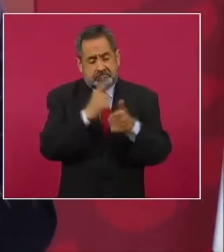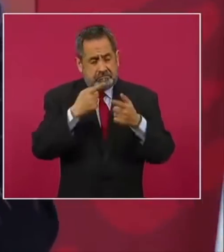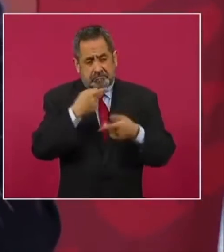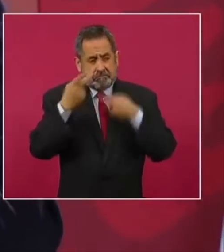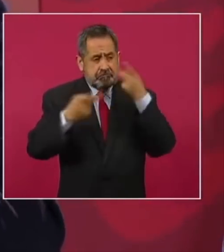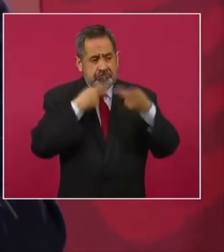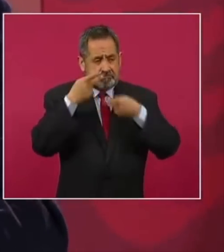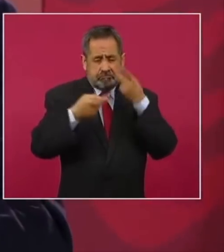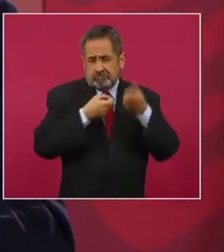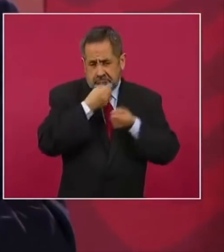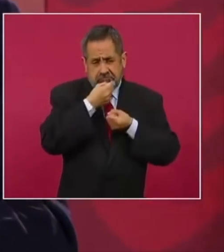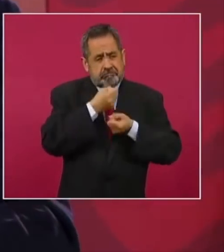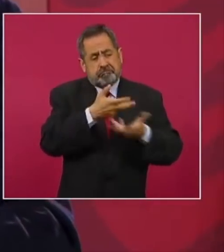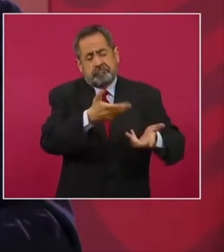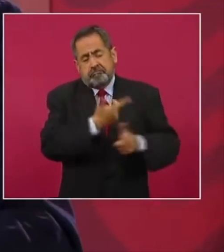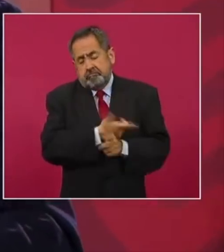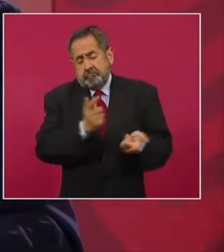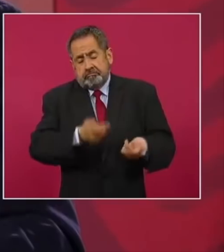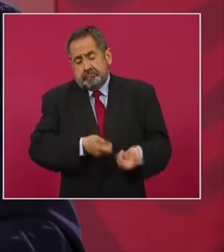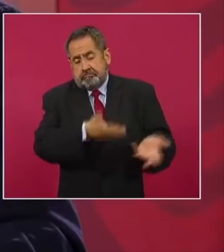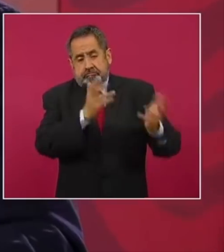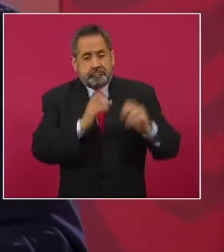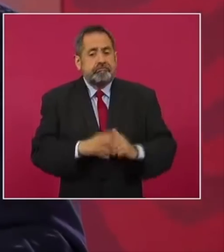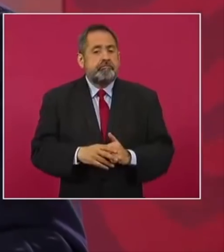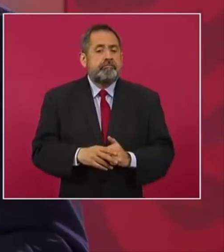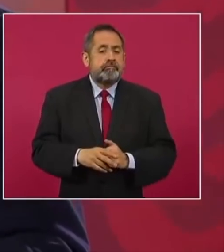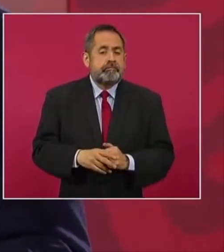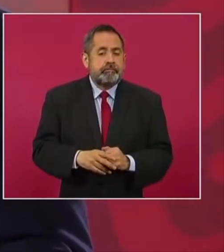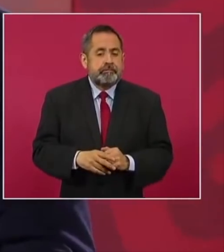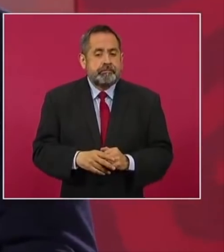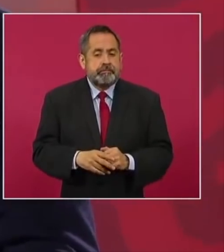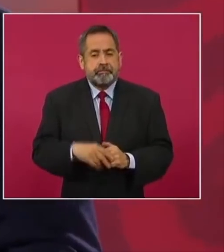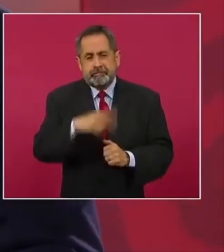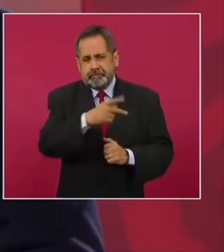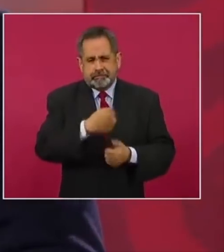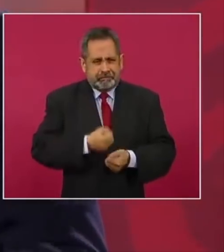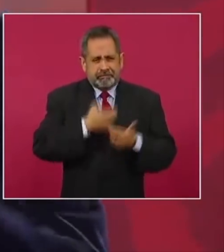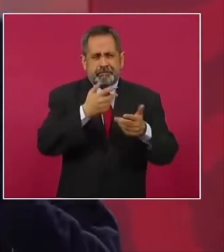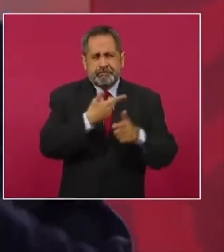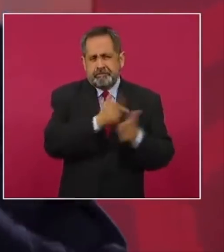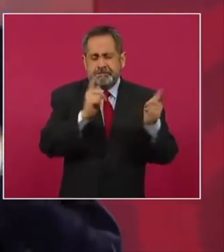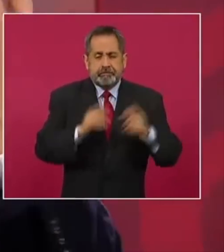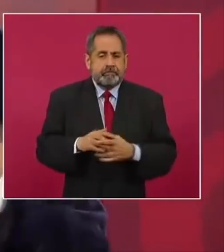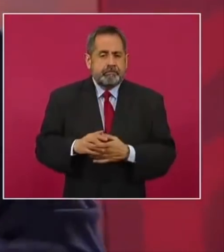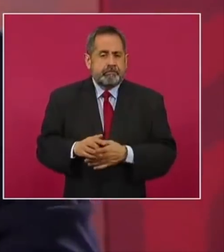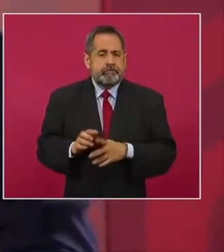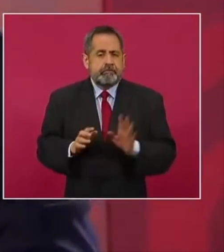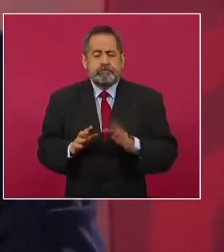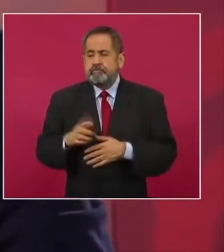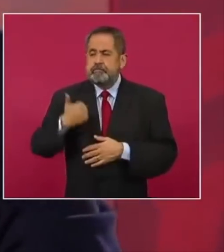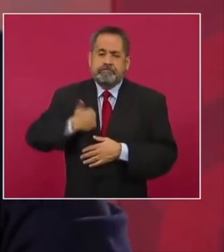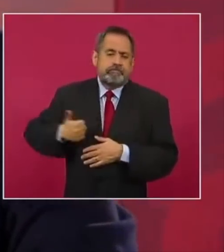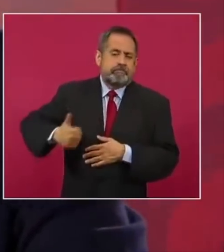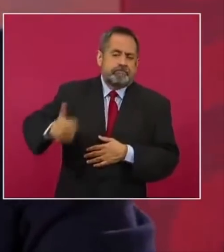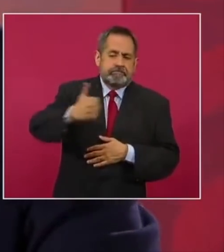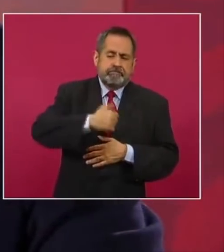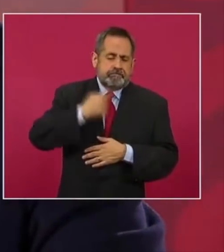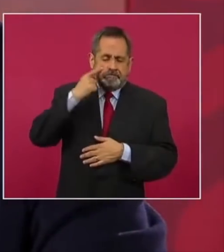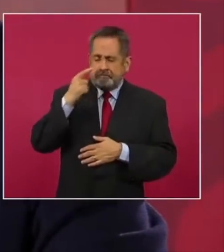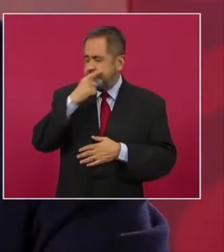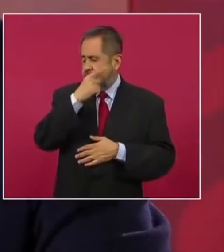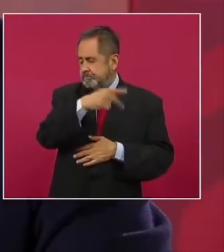expresarse de esa manera y yo creo que pues cada uno de nosotros,